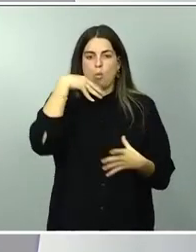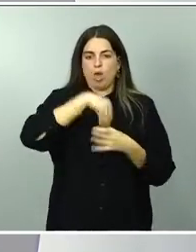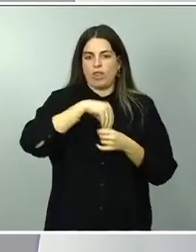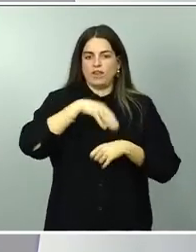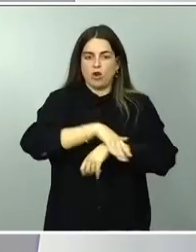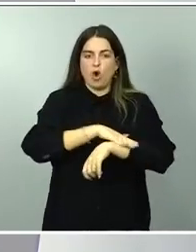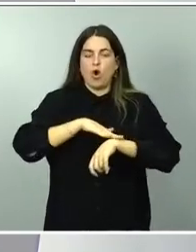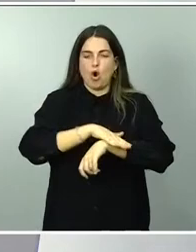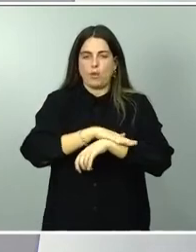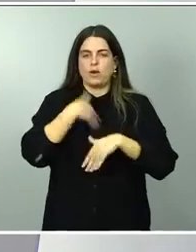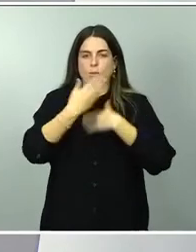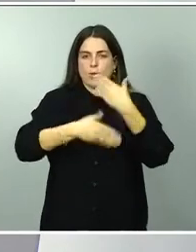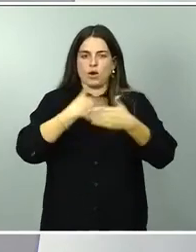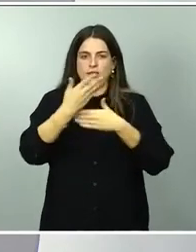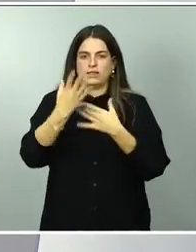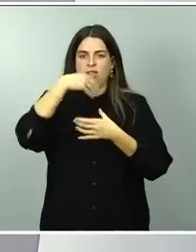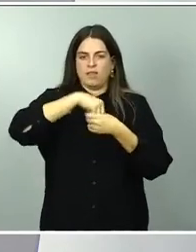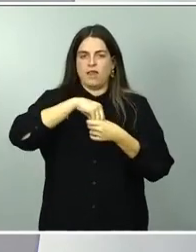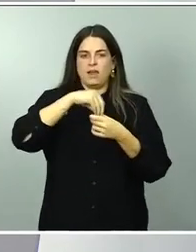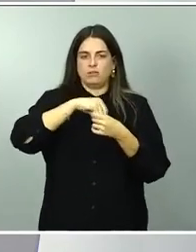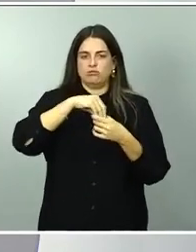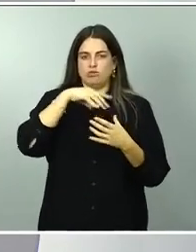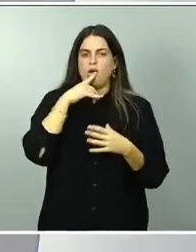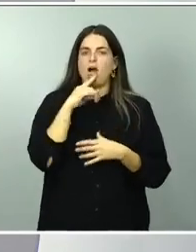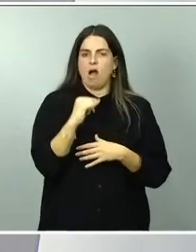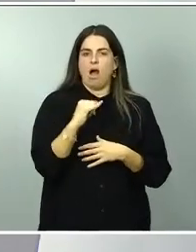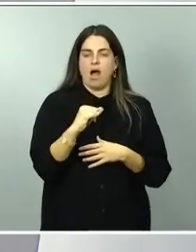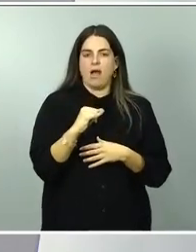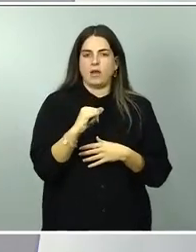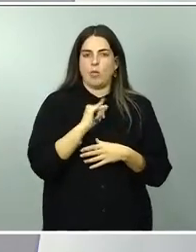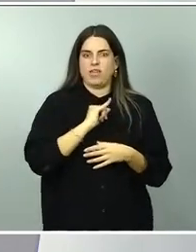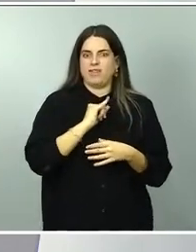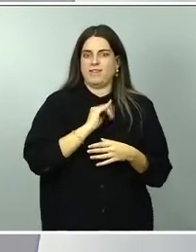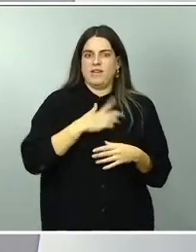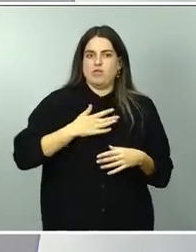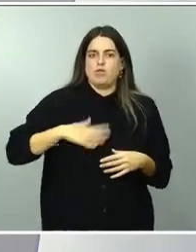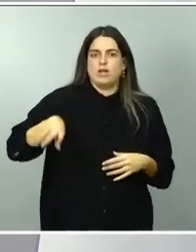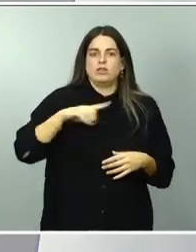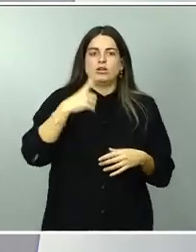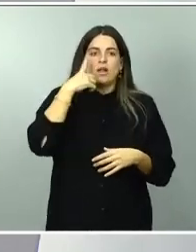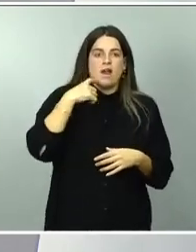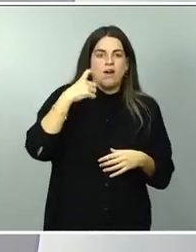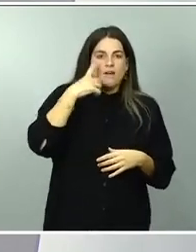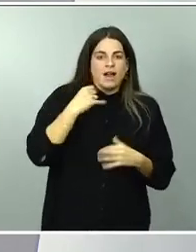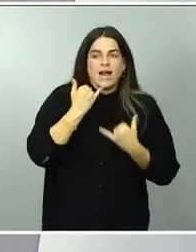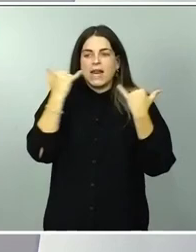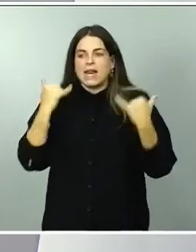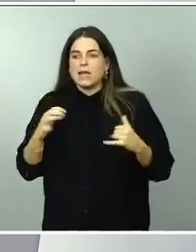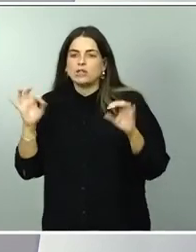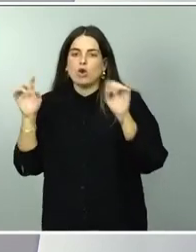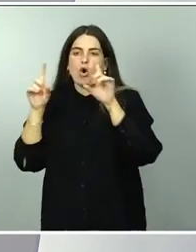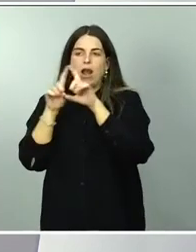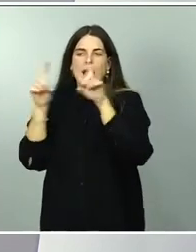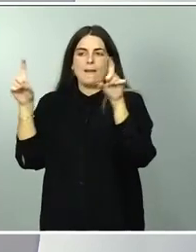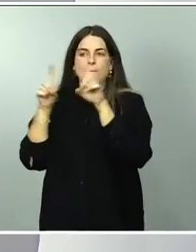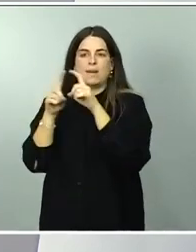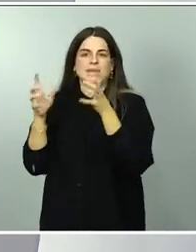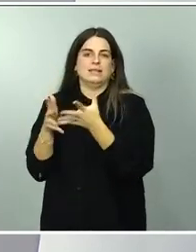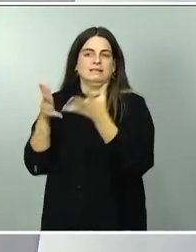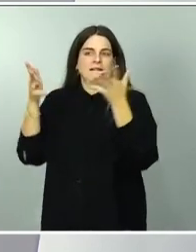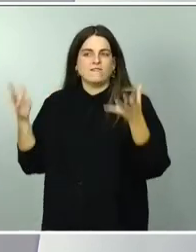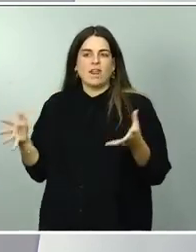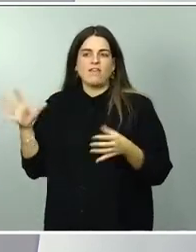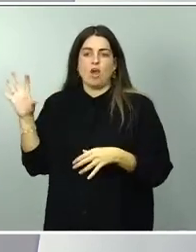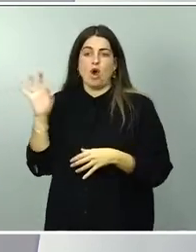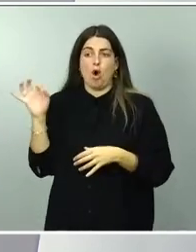progresista. Quienes se oponen a que la banca, las energéticas o las grandes fortunas contribuyan más deben